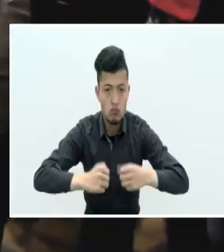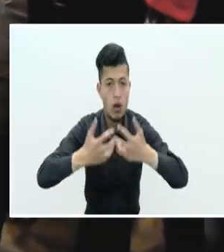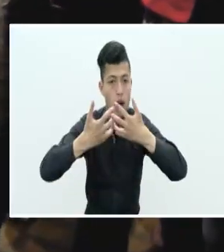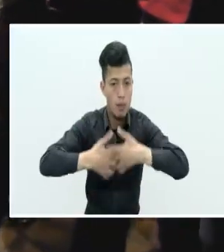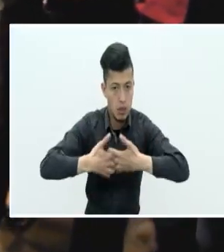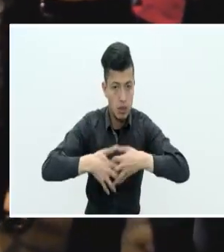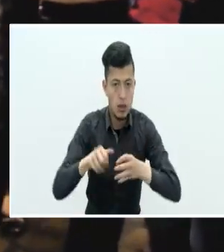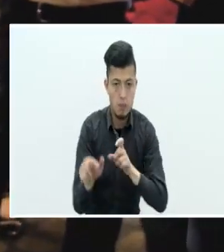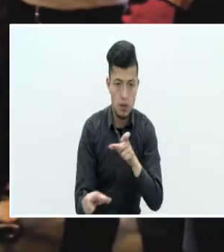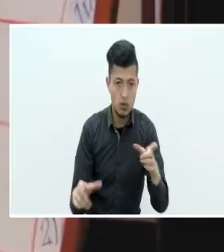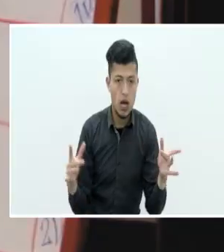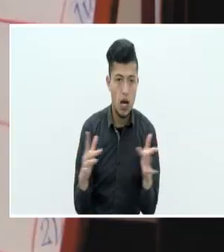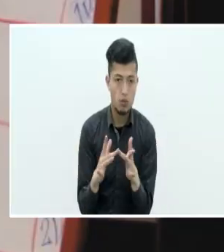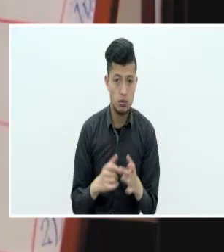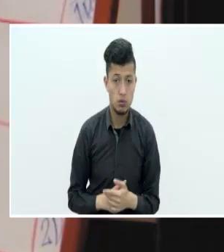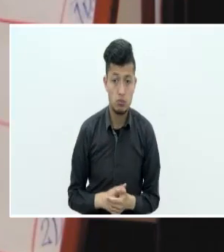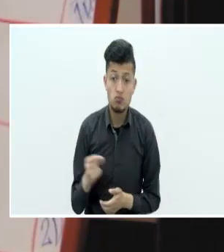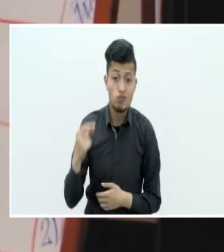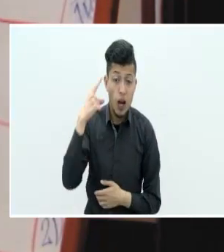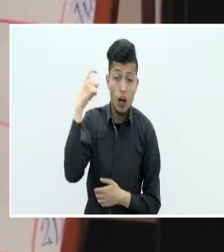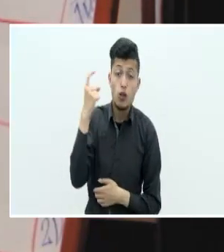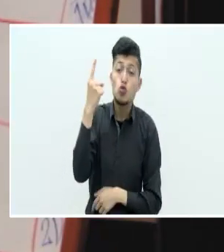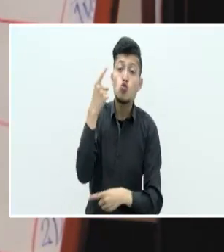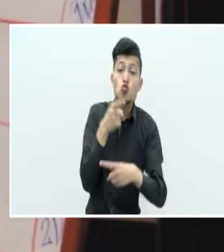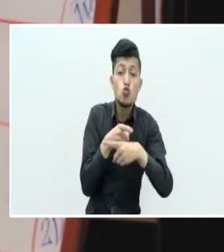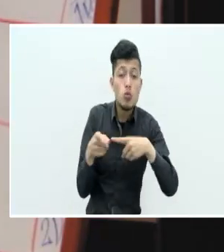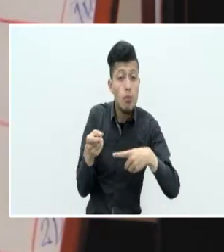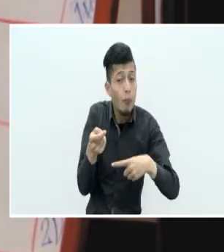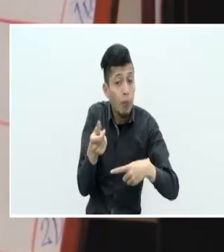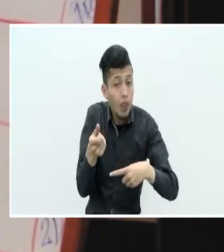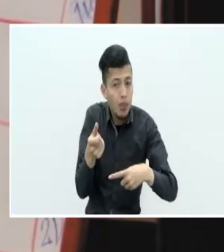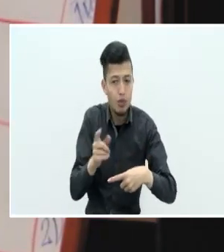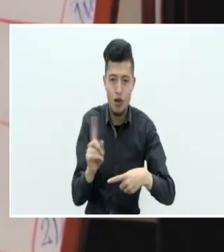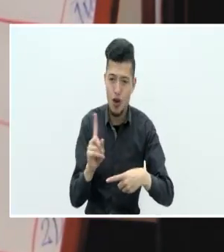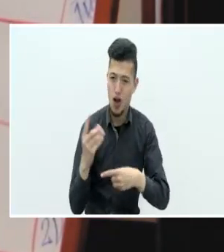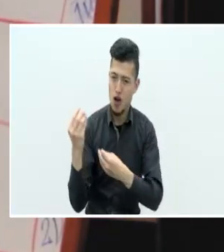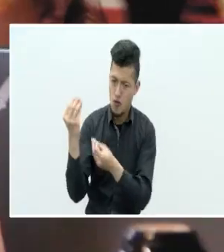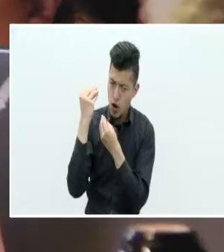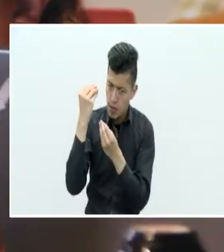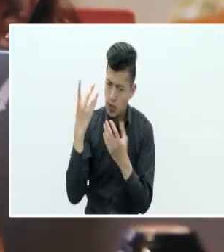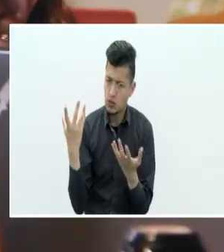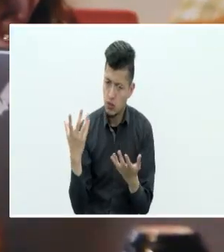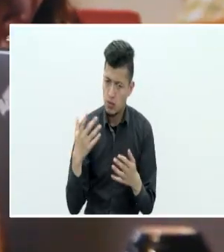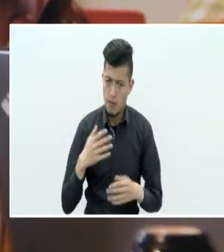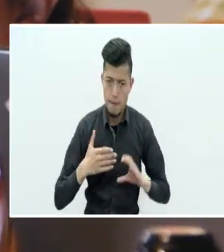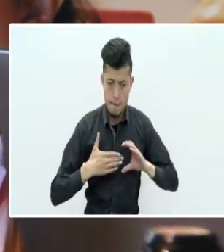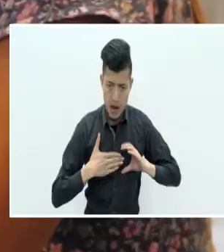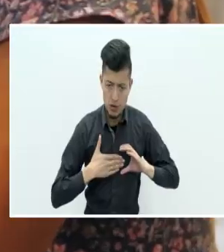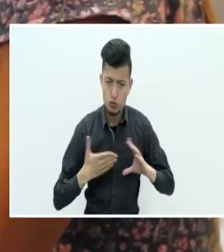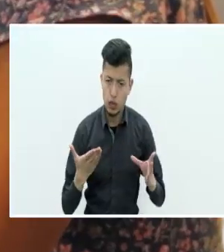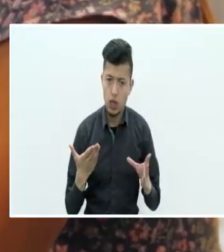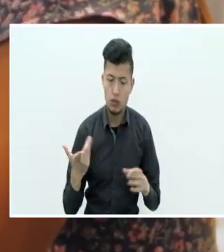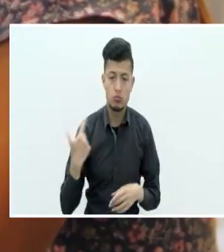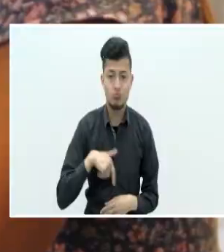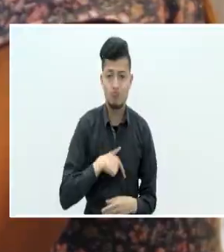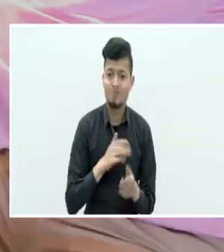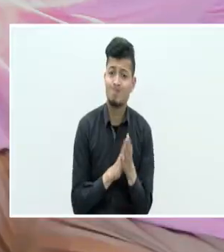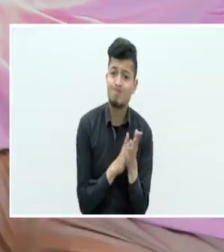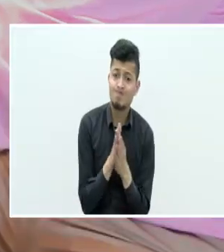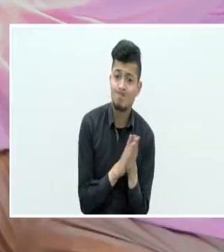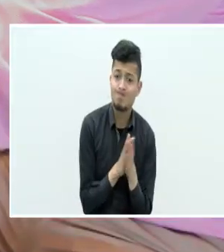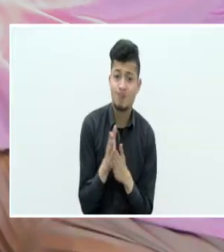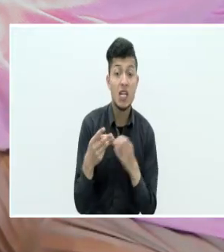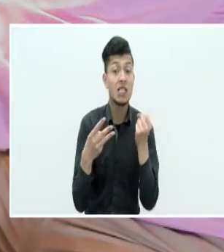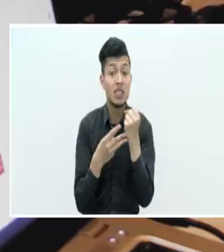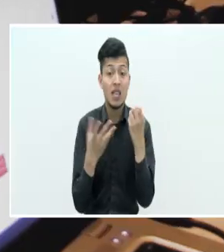Porque esto no solamente es un reto de una semana, esto es un reto para el resto de la formación que nos queda y también personal porque lo que nosotros aspiramos es salir del SENA,